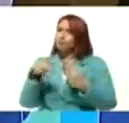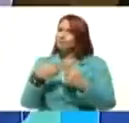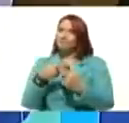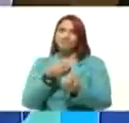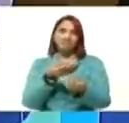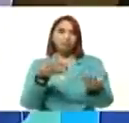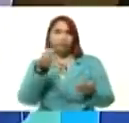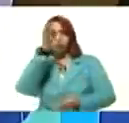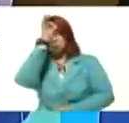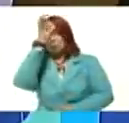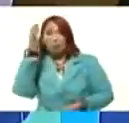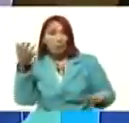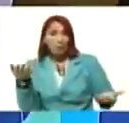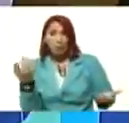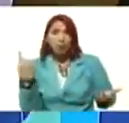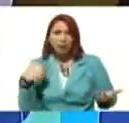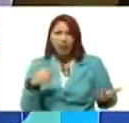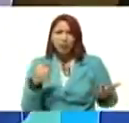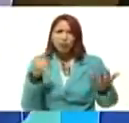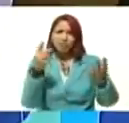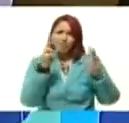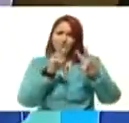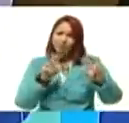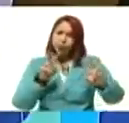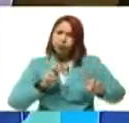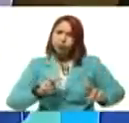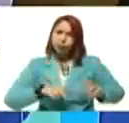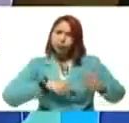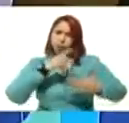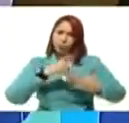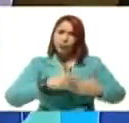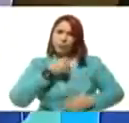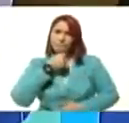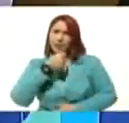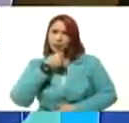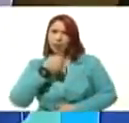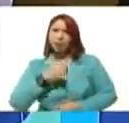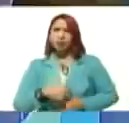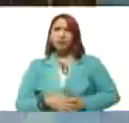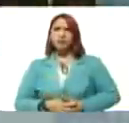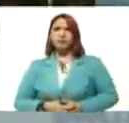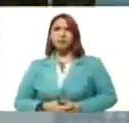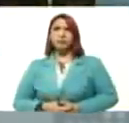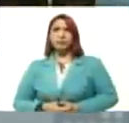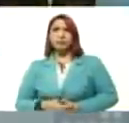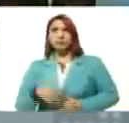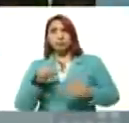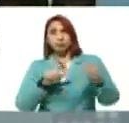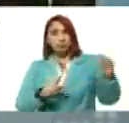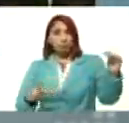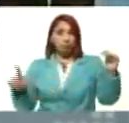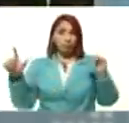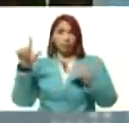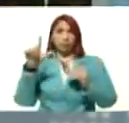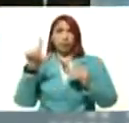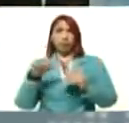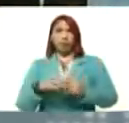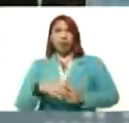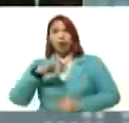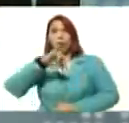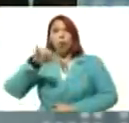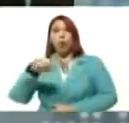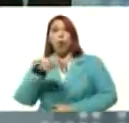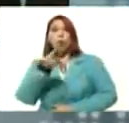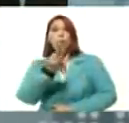tenemos en los estudios, en su programa periodístico, al licenciado Julio